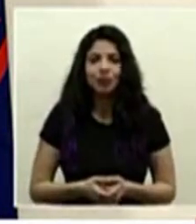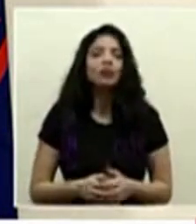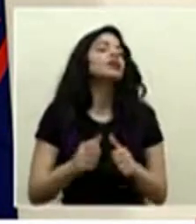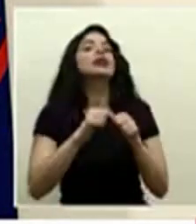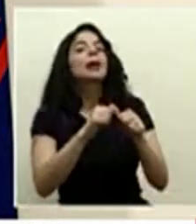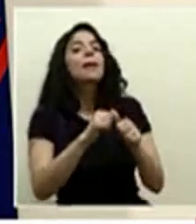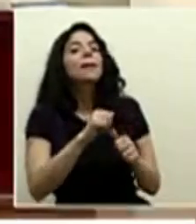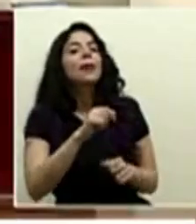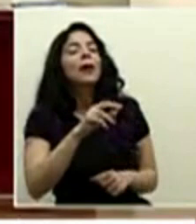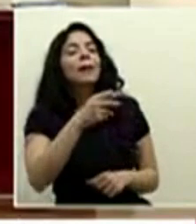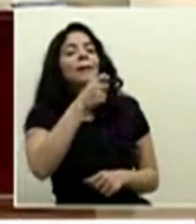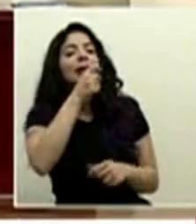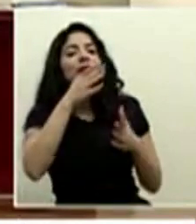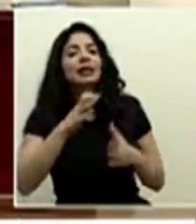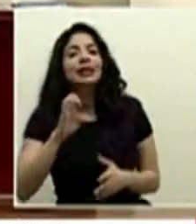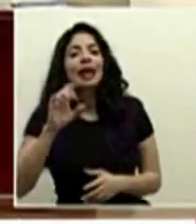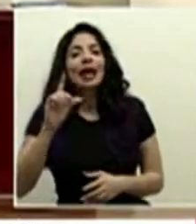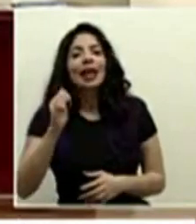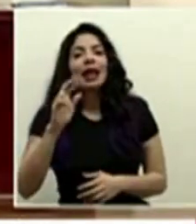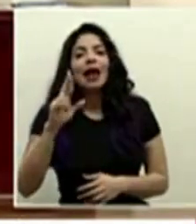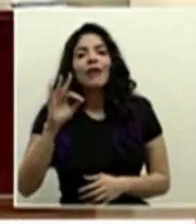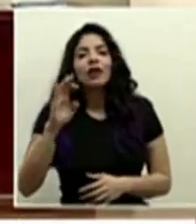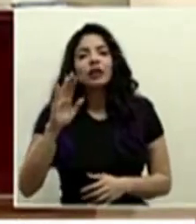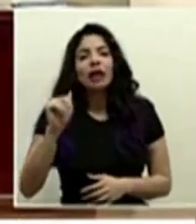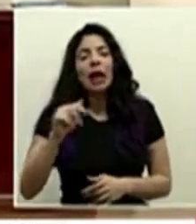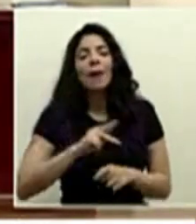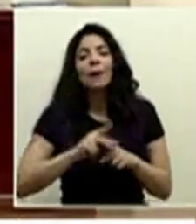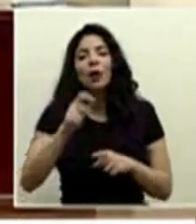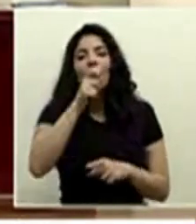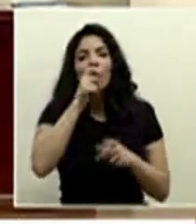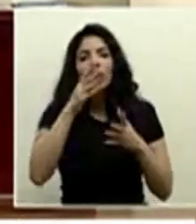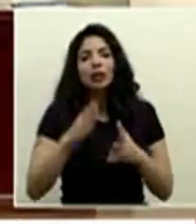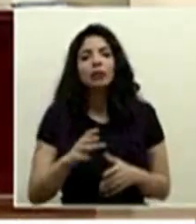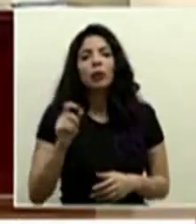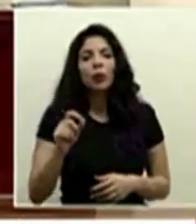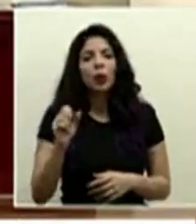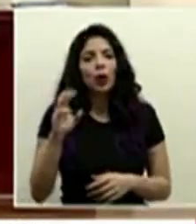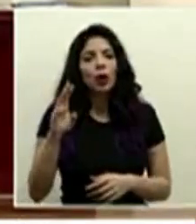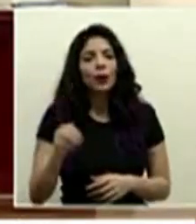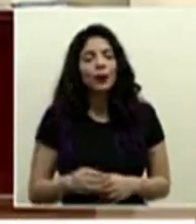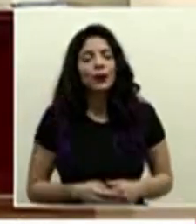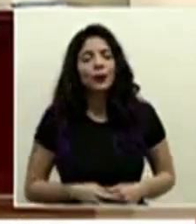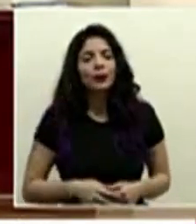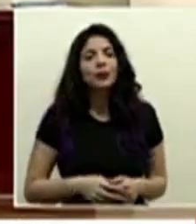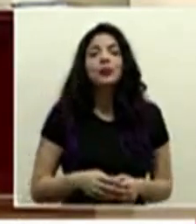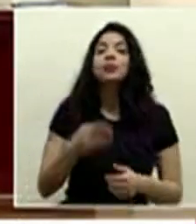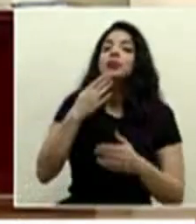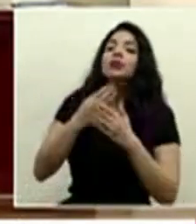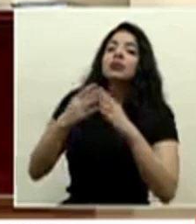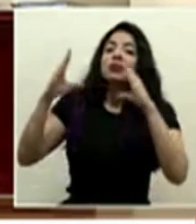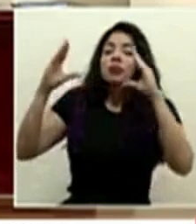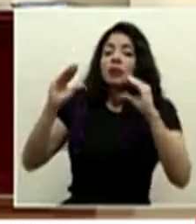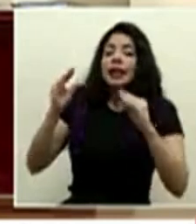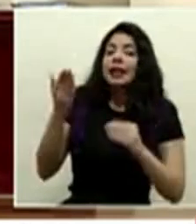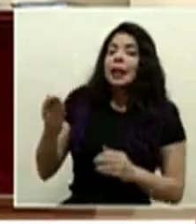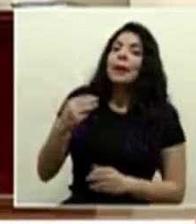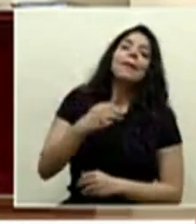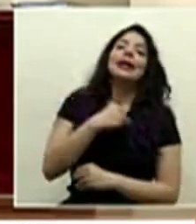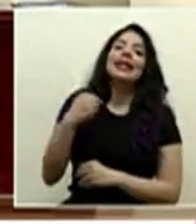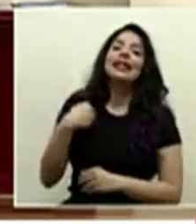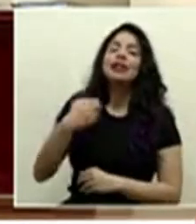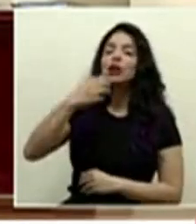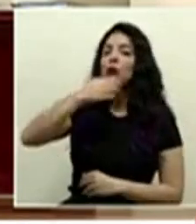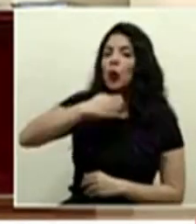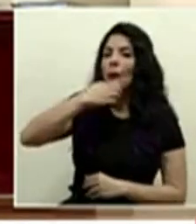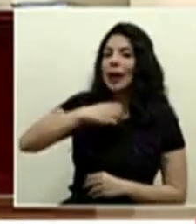continuamos con el colega Edgar Fonseca de puroperiodismo.com muy buenas tardes señor ministro don